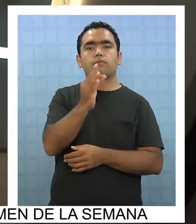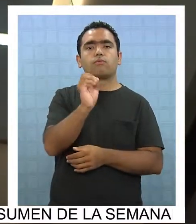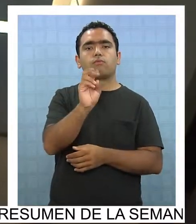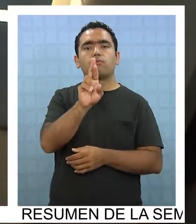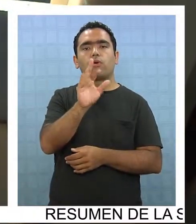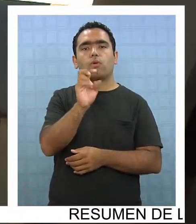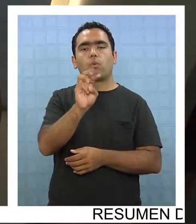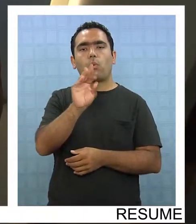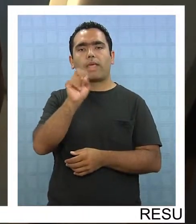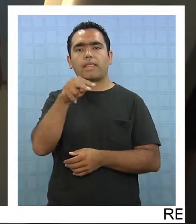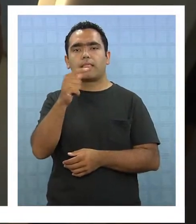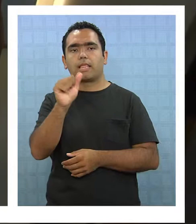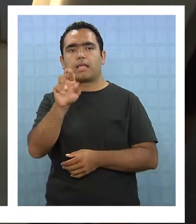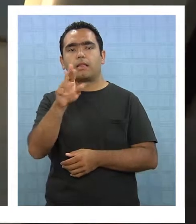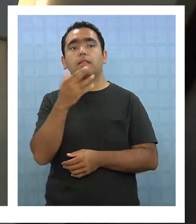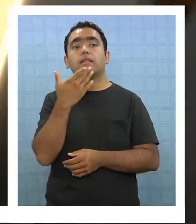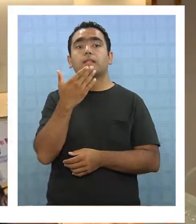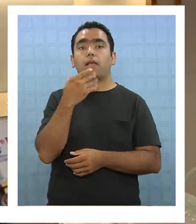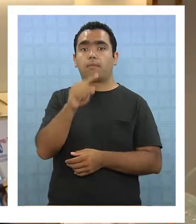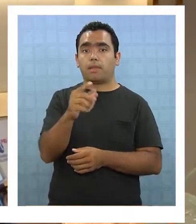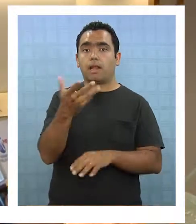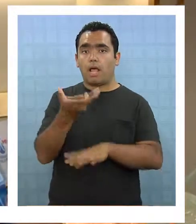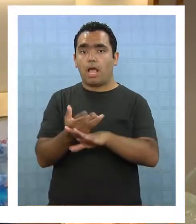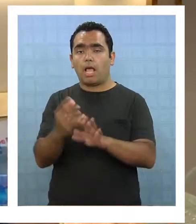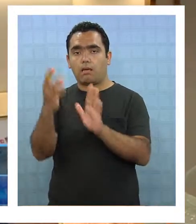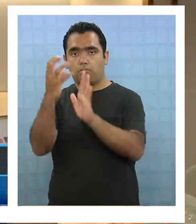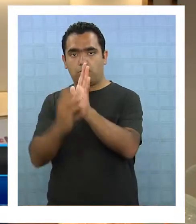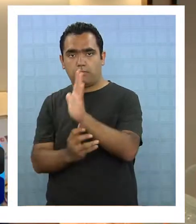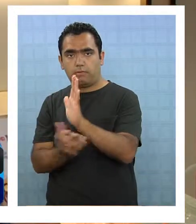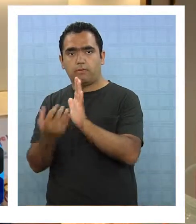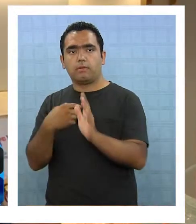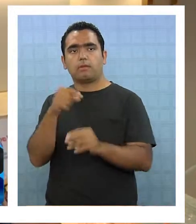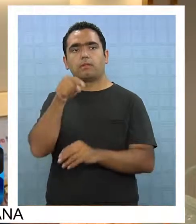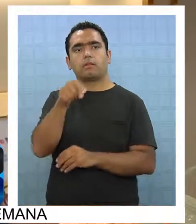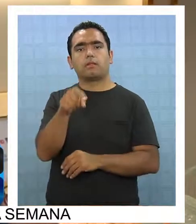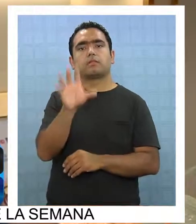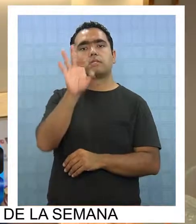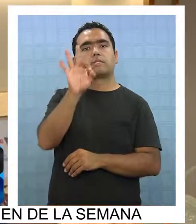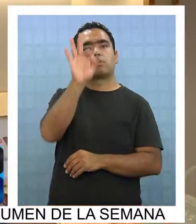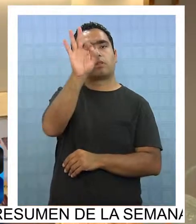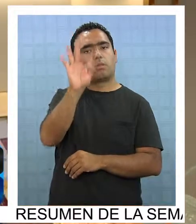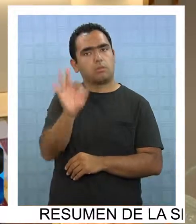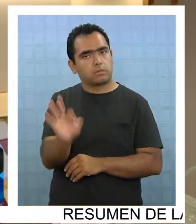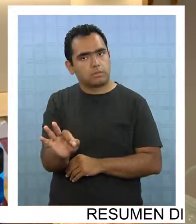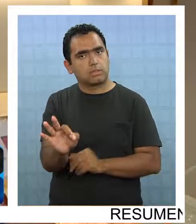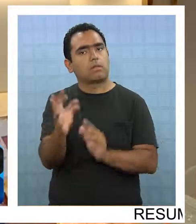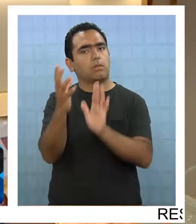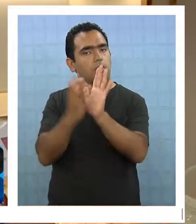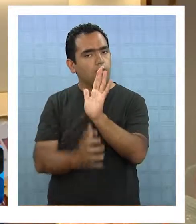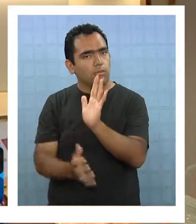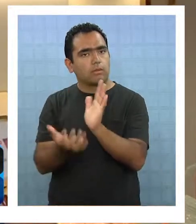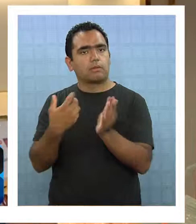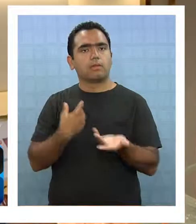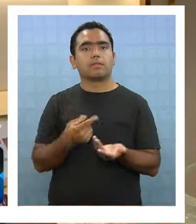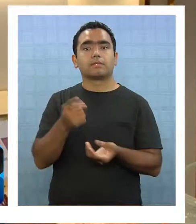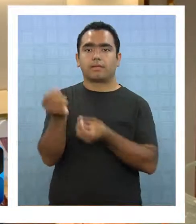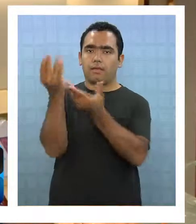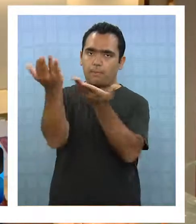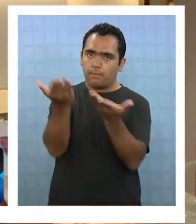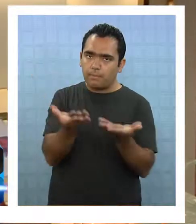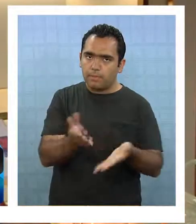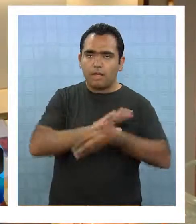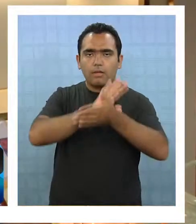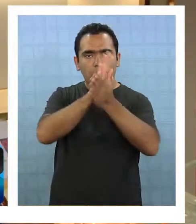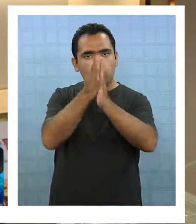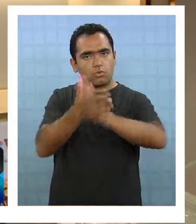Winter, y también tenemos una liquidación. Estamos con los productos de la primera temporada con un 50% de descuento. Así que dejo